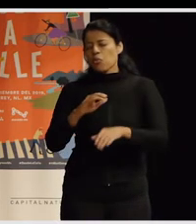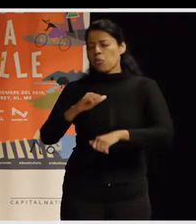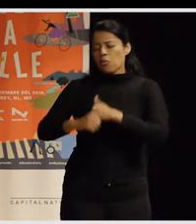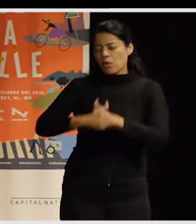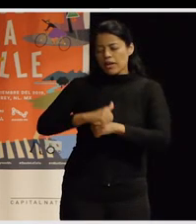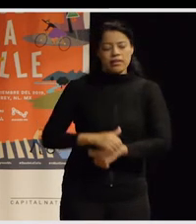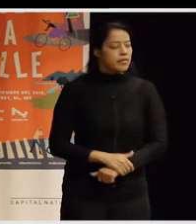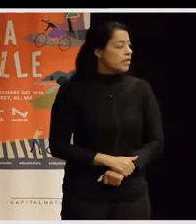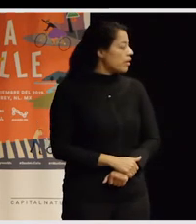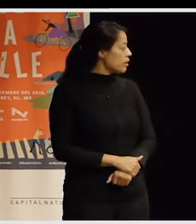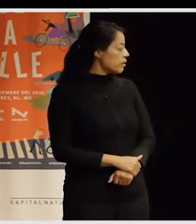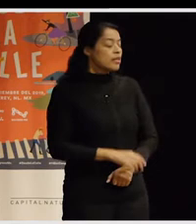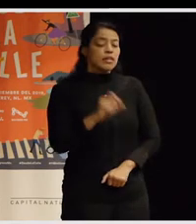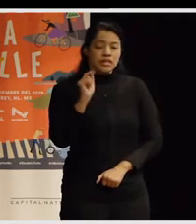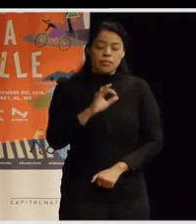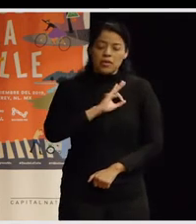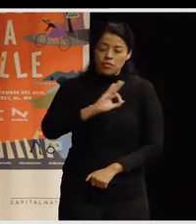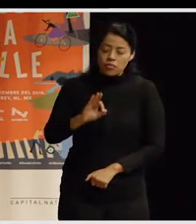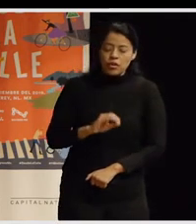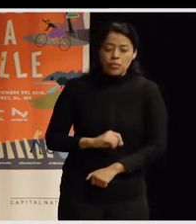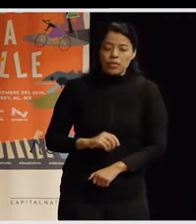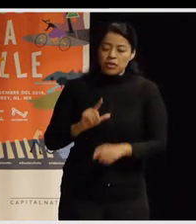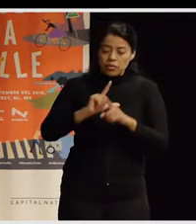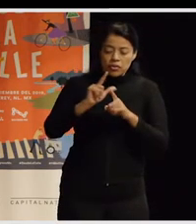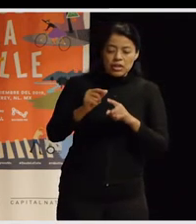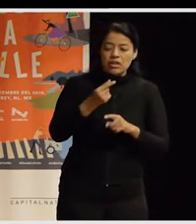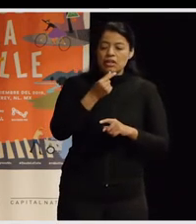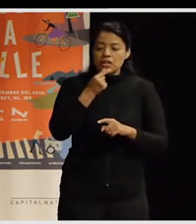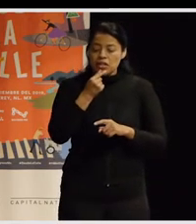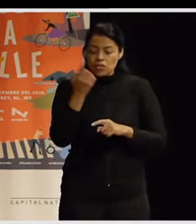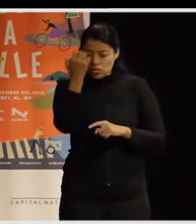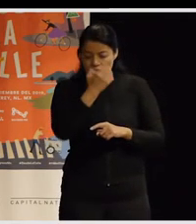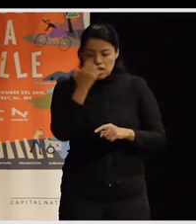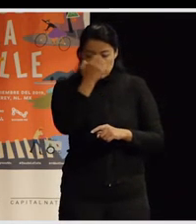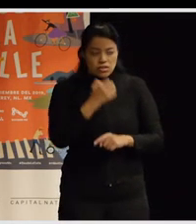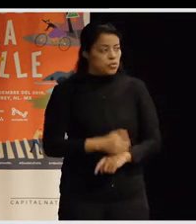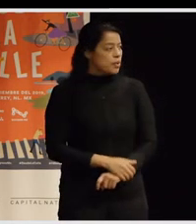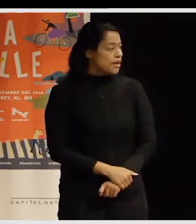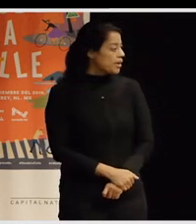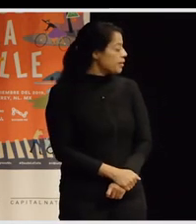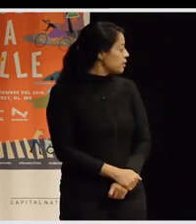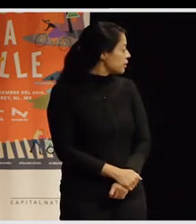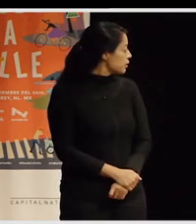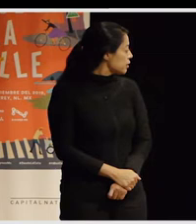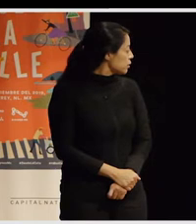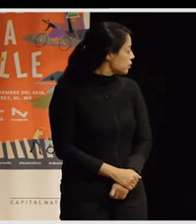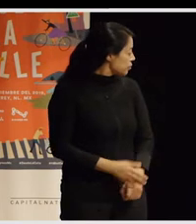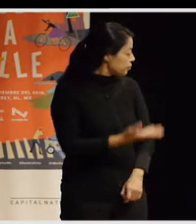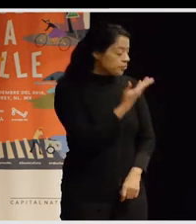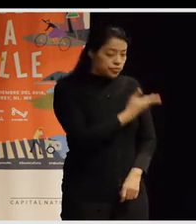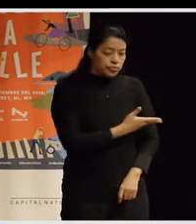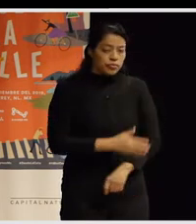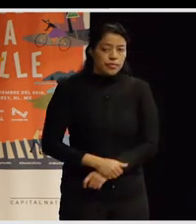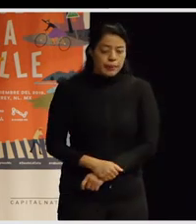bueno, fueron también niños de las escuelas, gente mayor, tal, luego también, pues, pusimos un mapa para que la gente contara